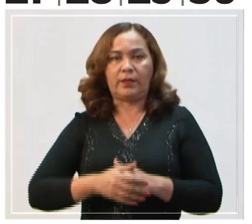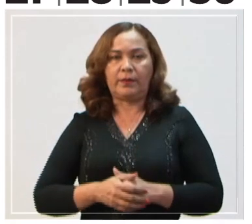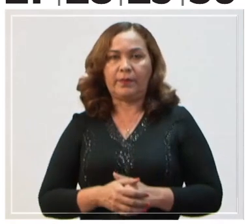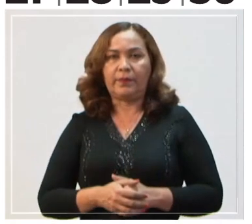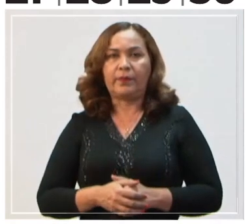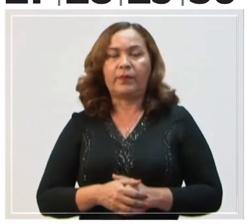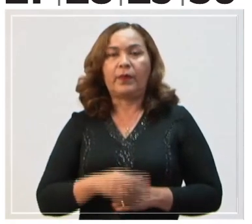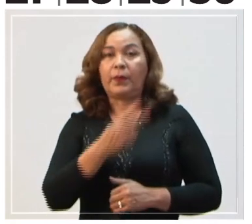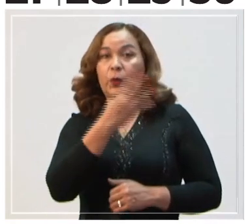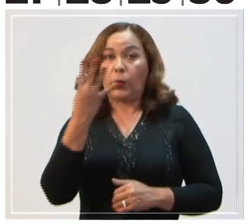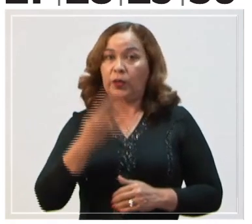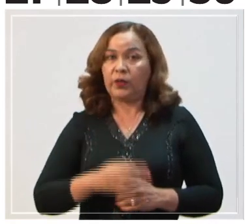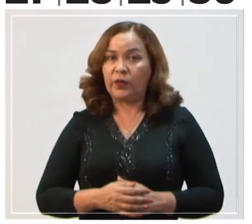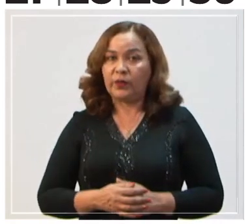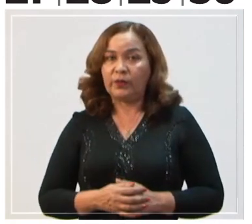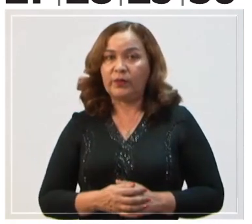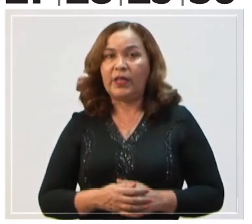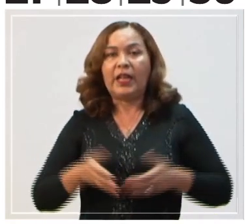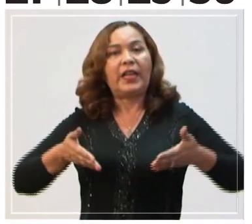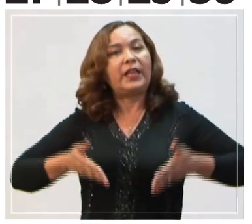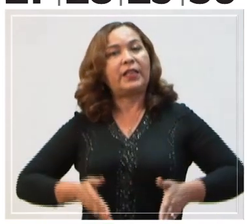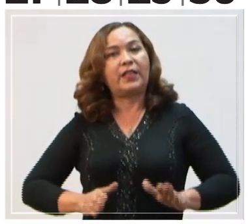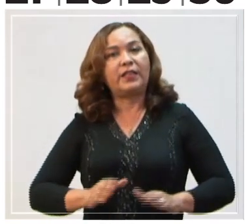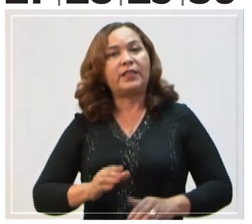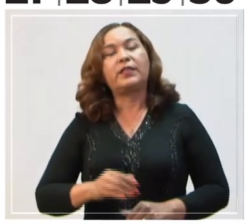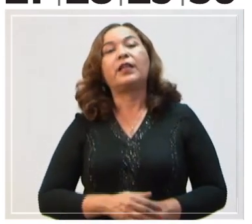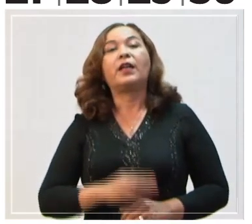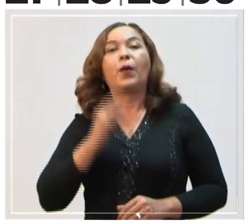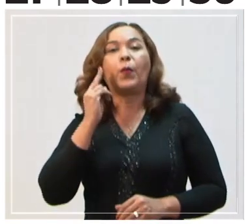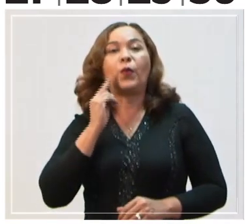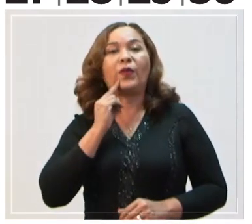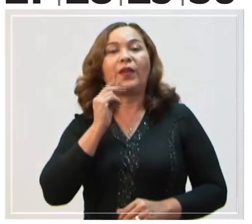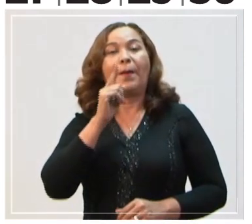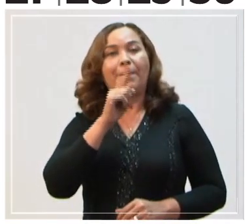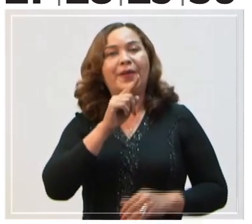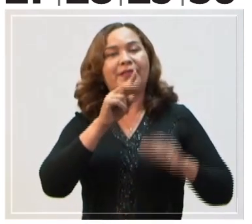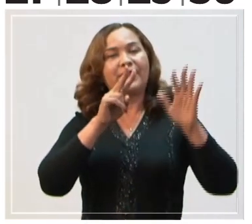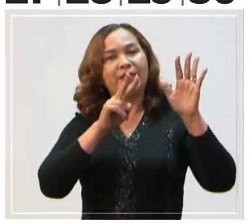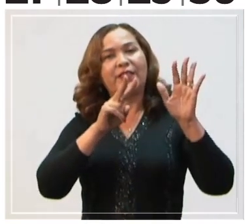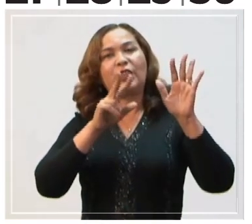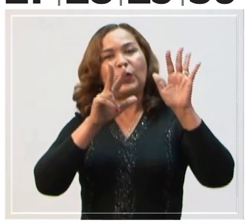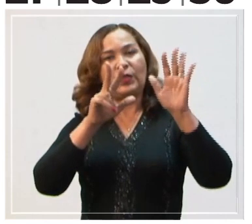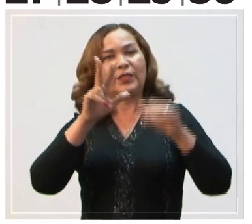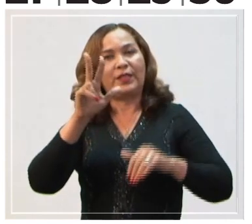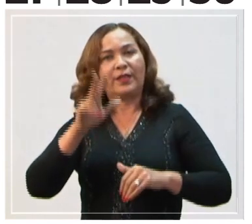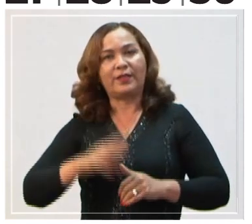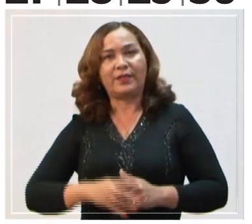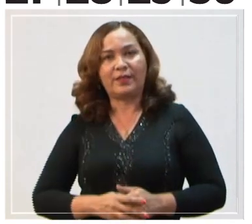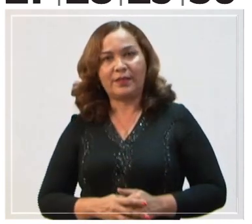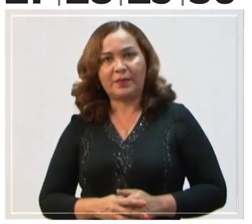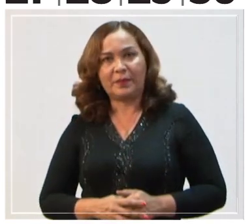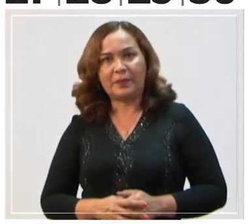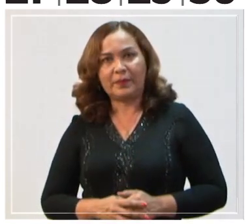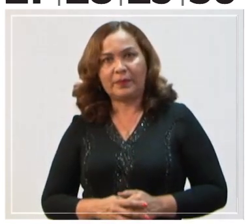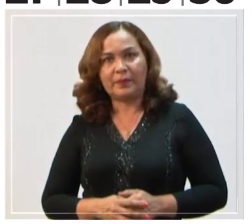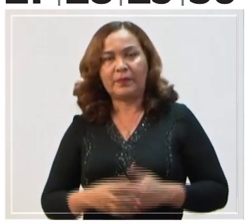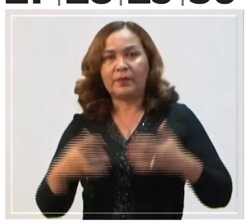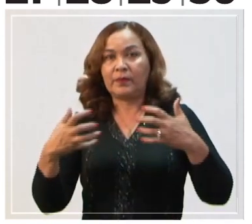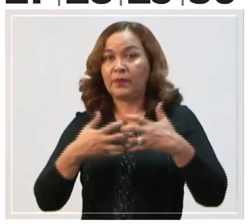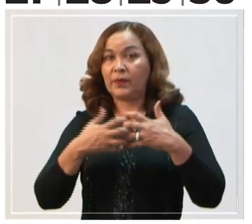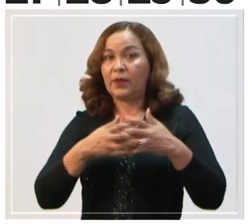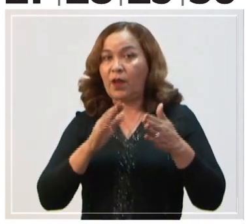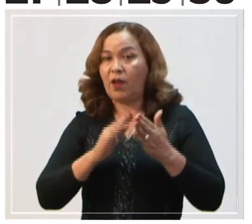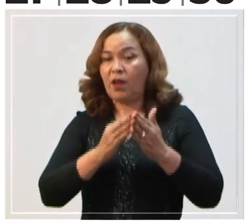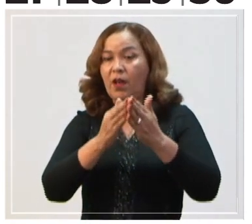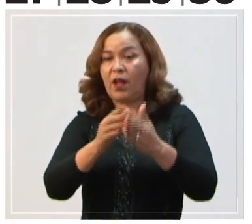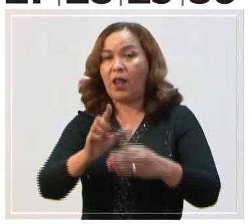Día 24. Natalicio de Simón Bolívar, 1783. Batalla naval